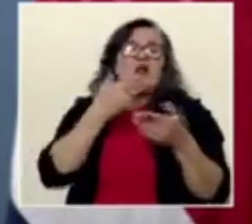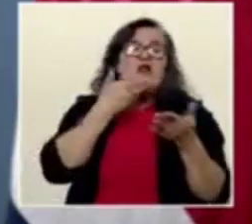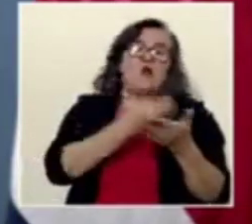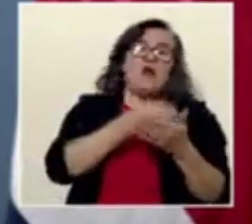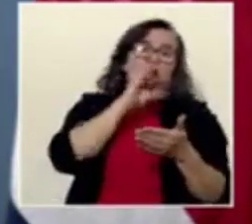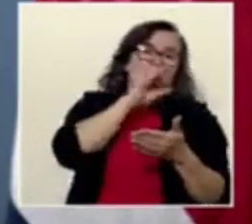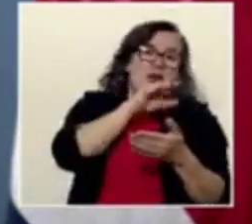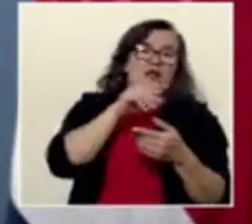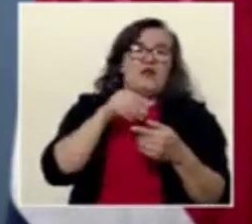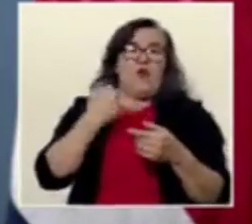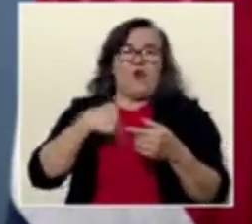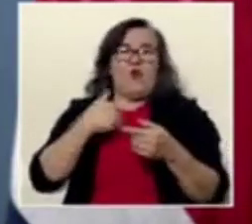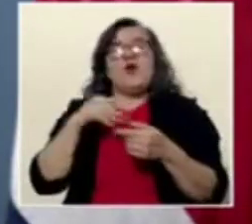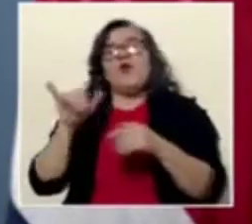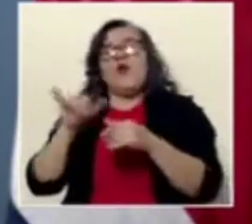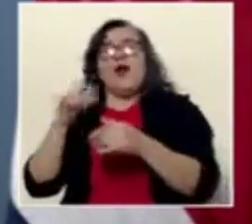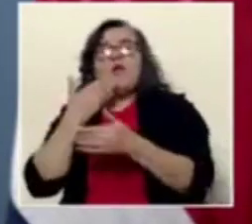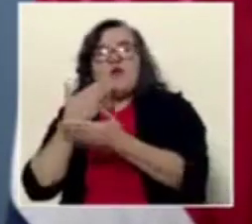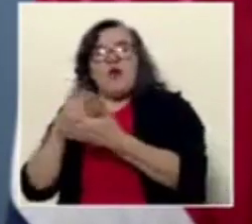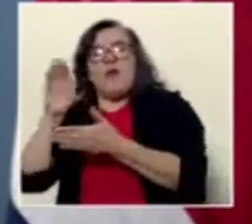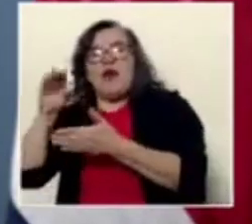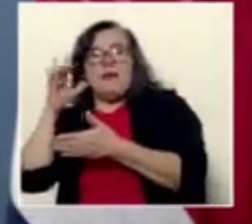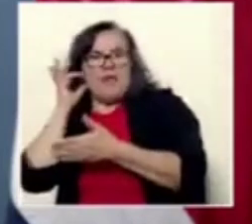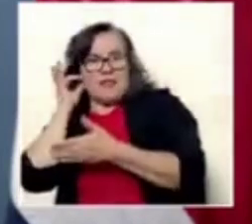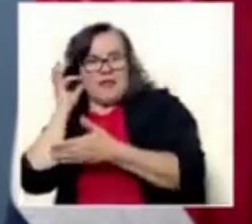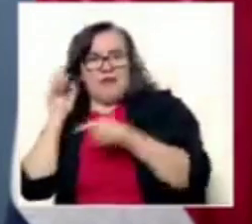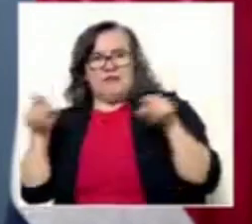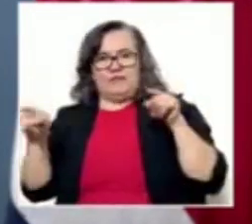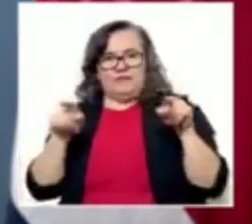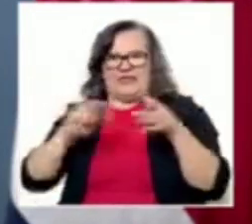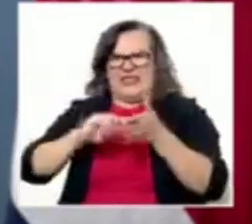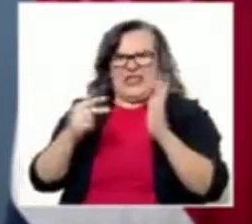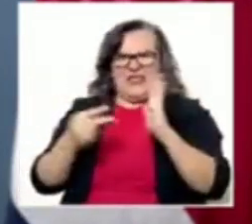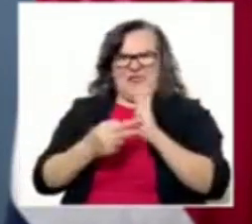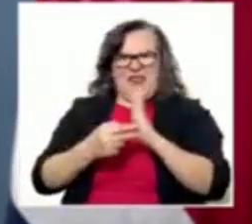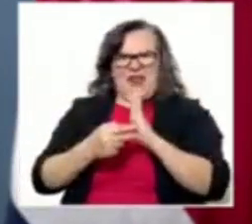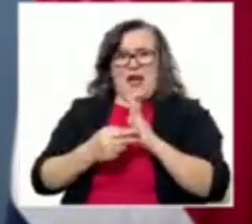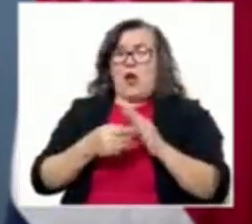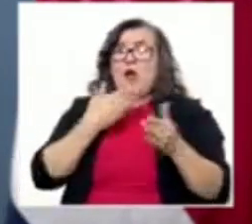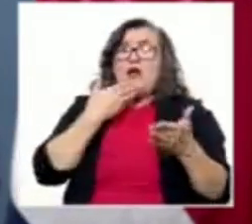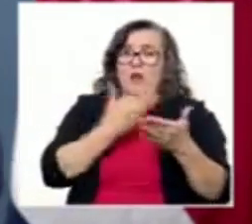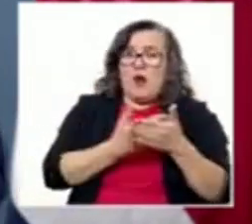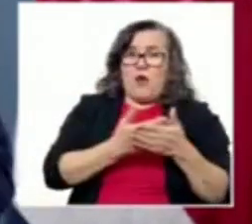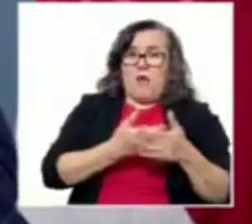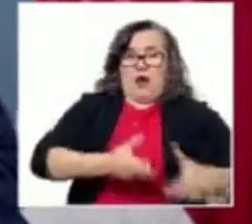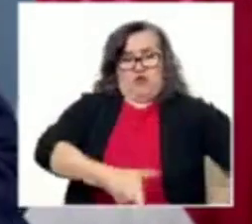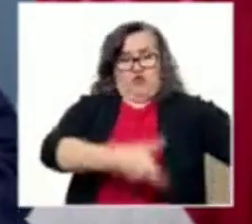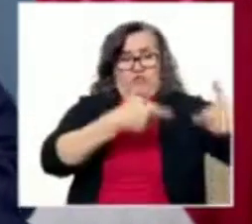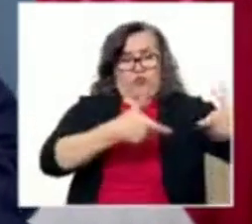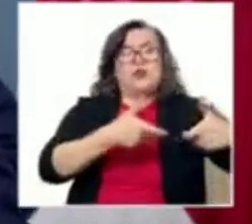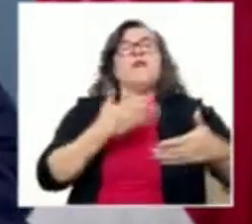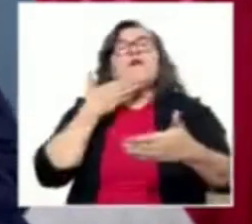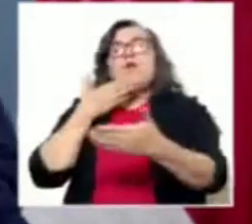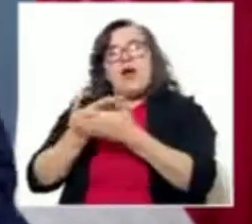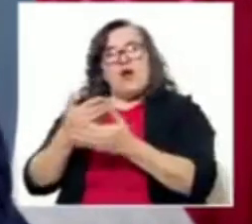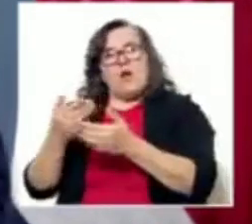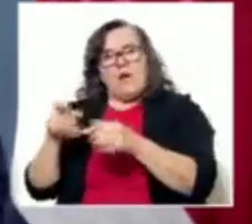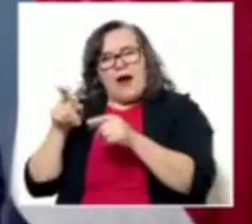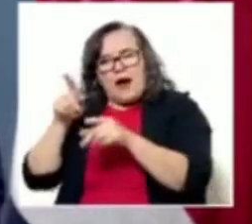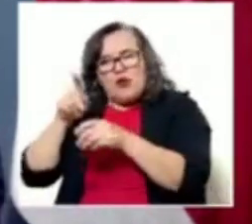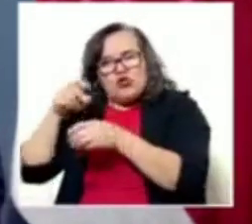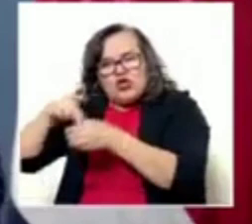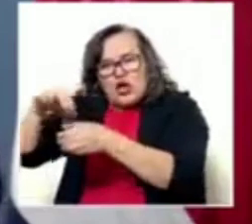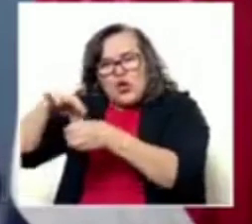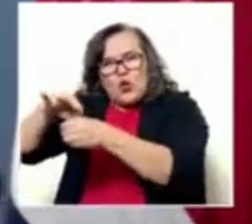nuevos, más baratos, traigámoslos, pero también saquemos lo que los comparativos de los